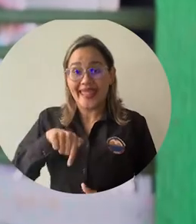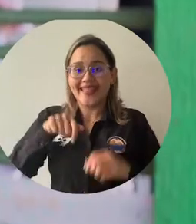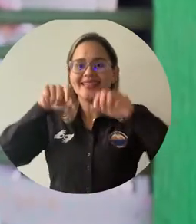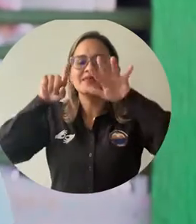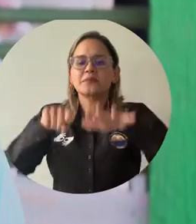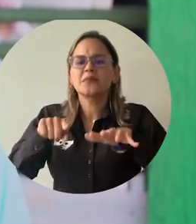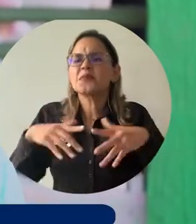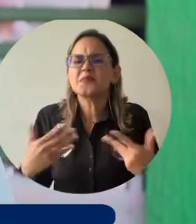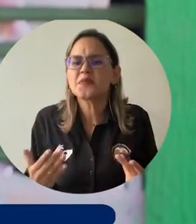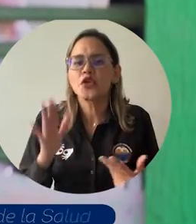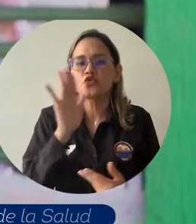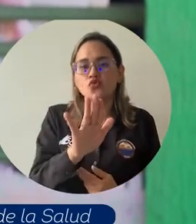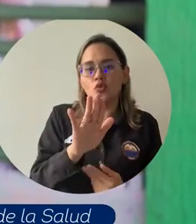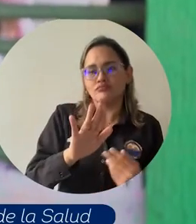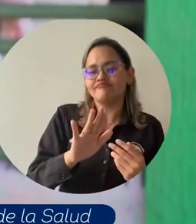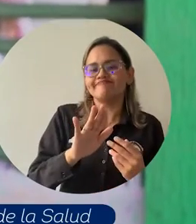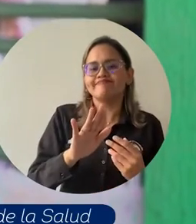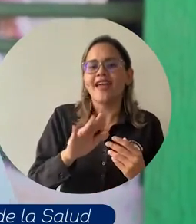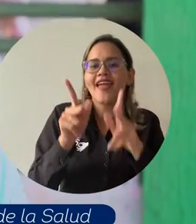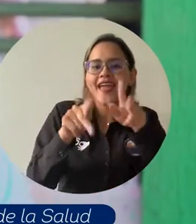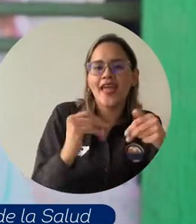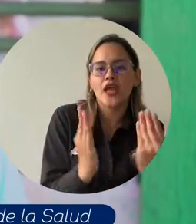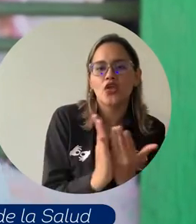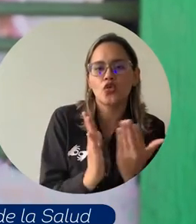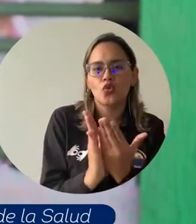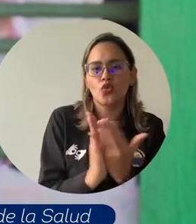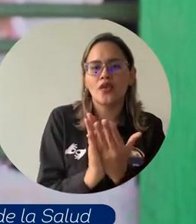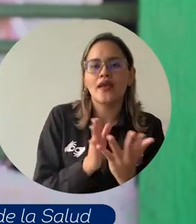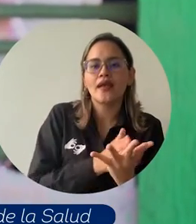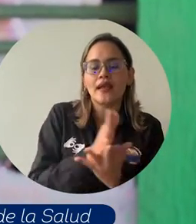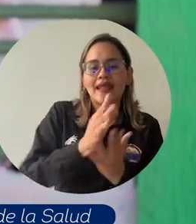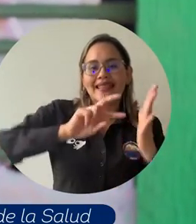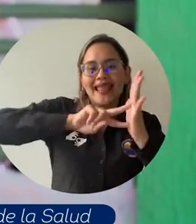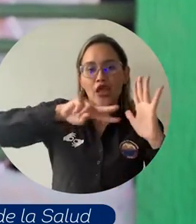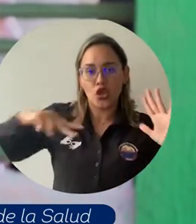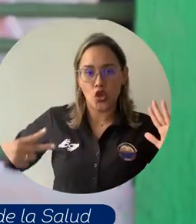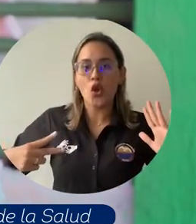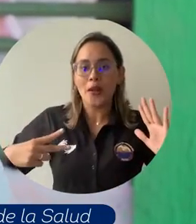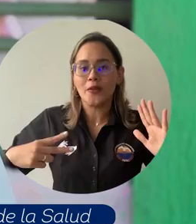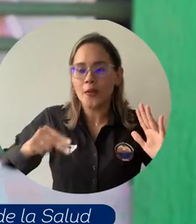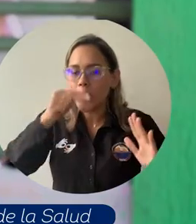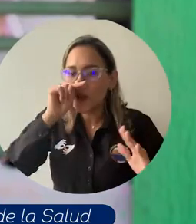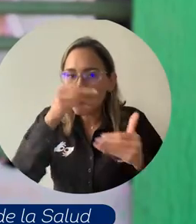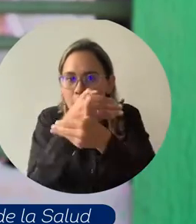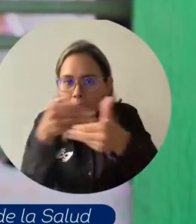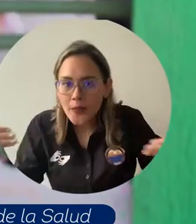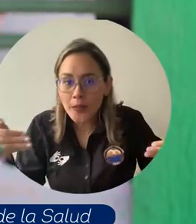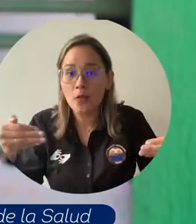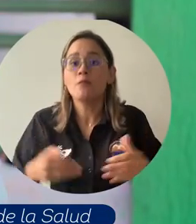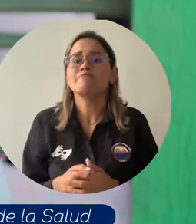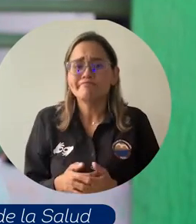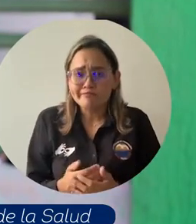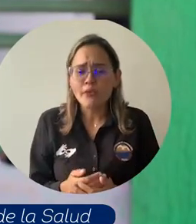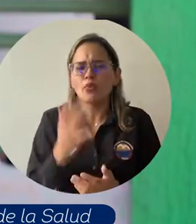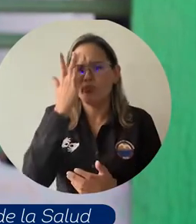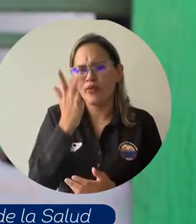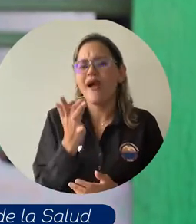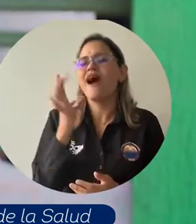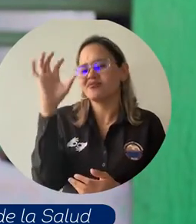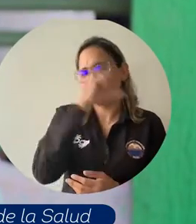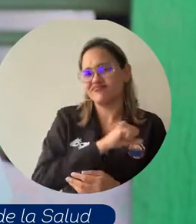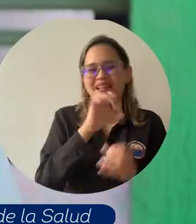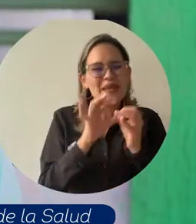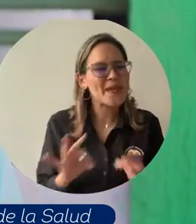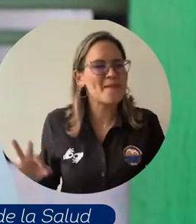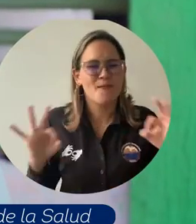Este semestre también contamos con la participación de los estudiantes de la tecnología en atención en primera infancia porque también